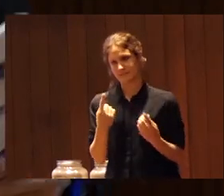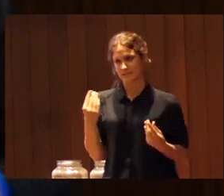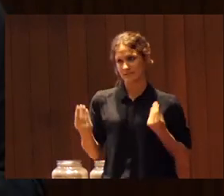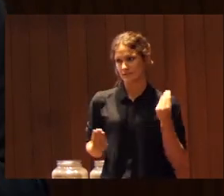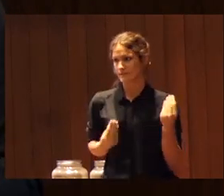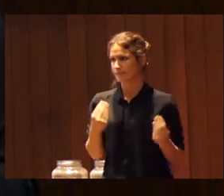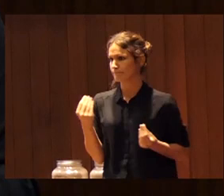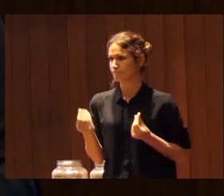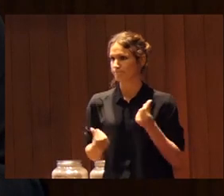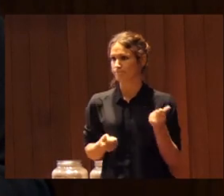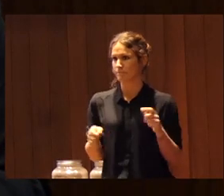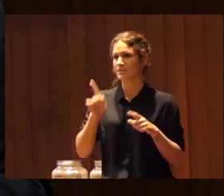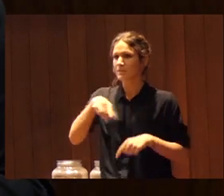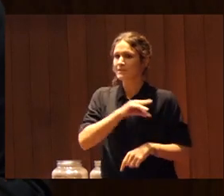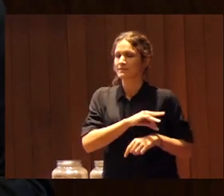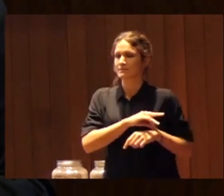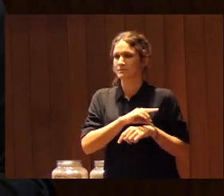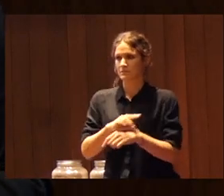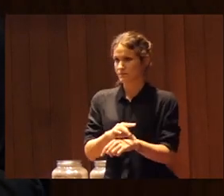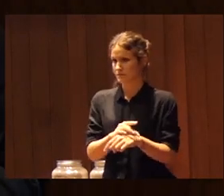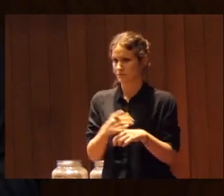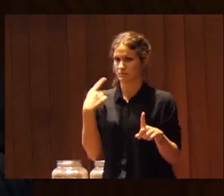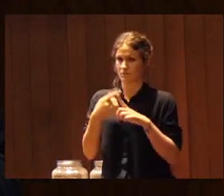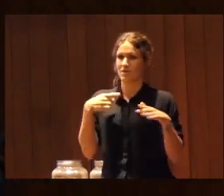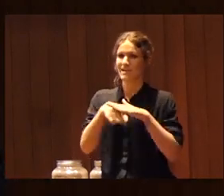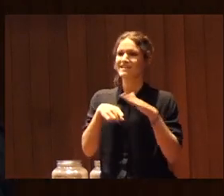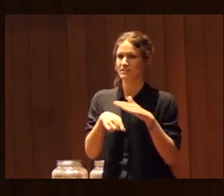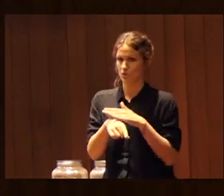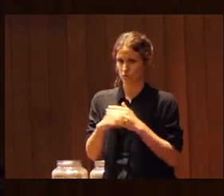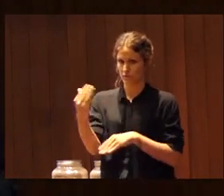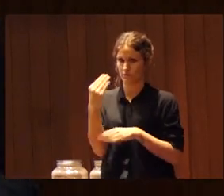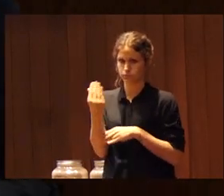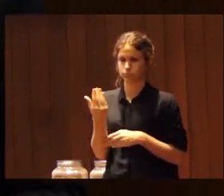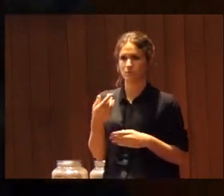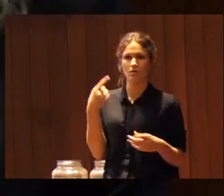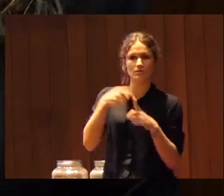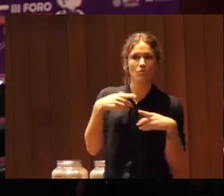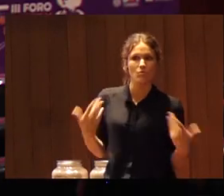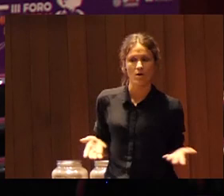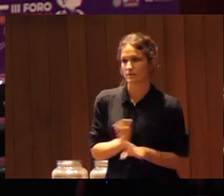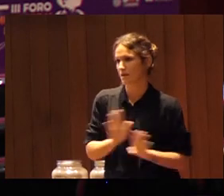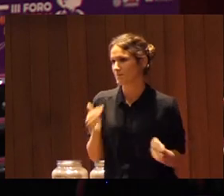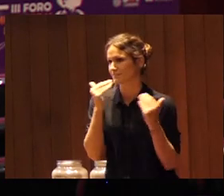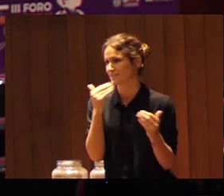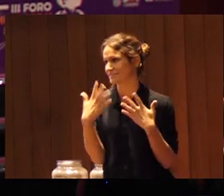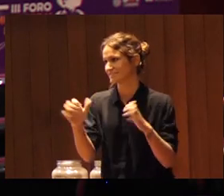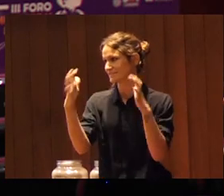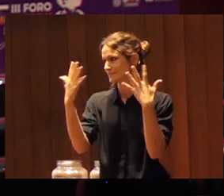guías para luego la gestión del contenido y bueno eso es todo gracias gracias